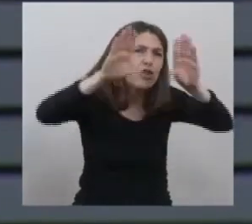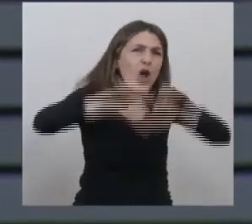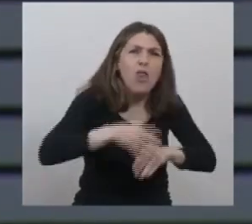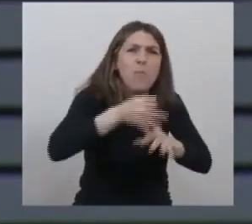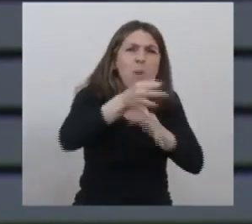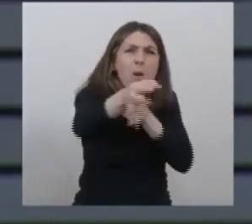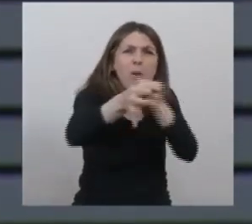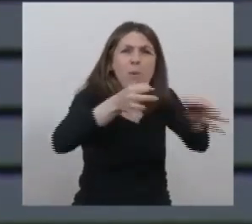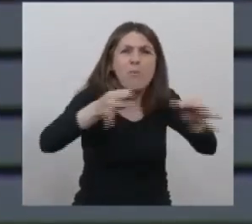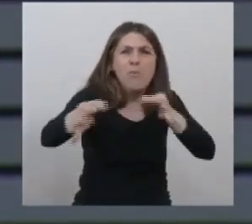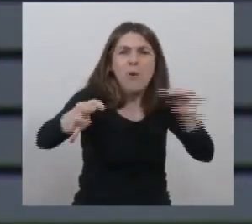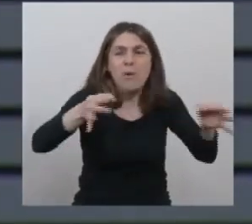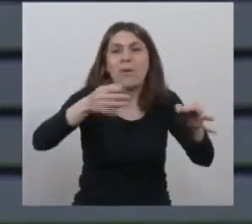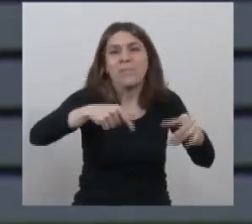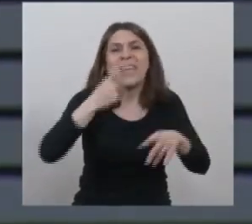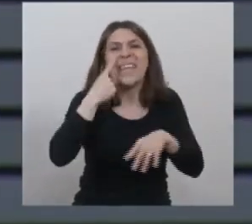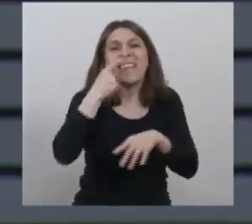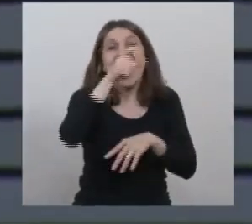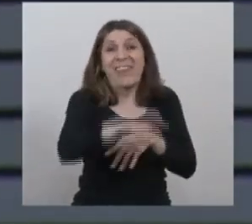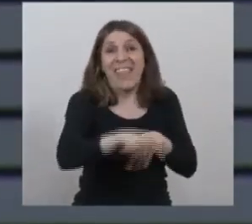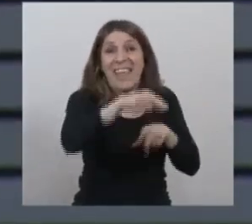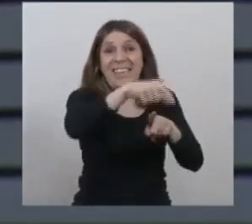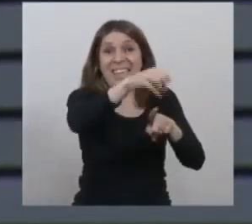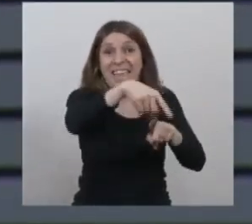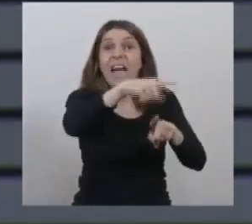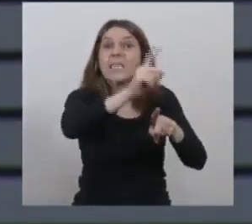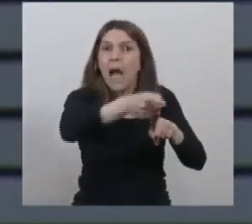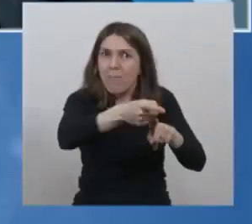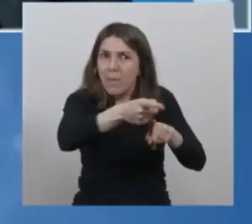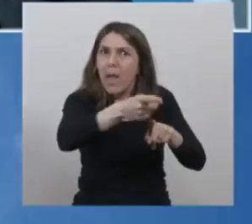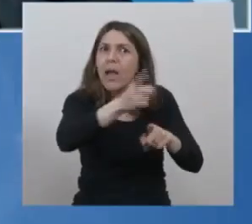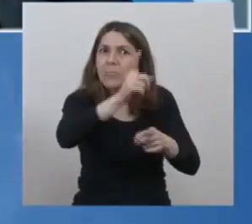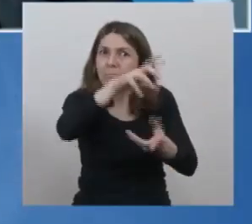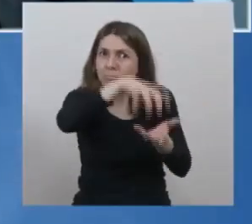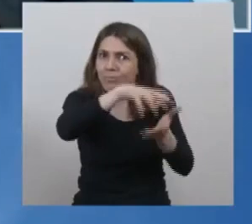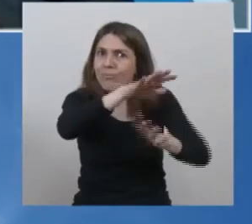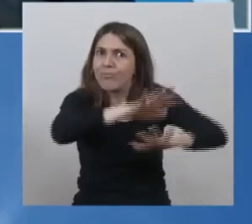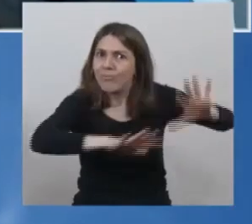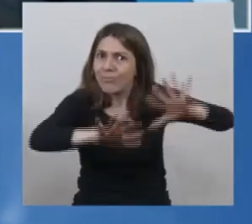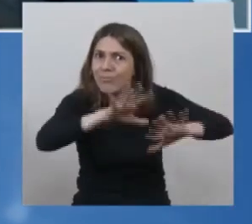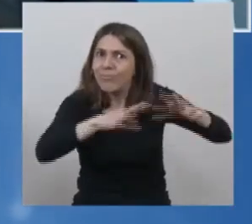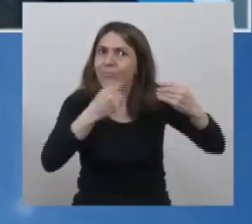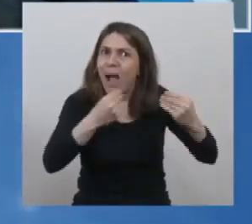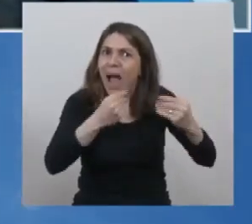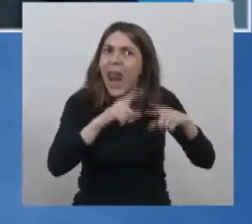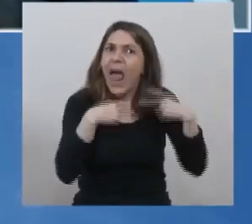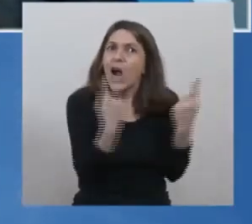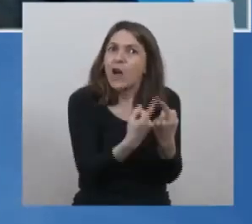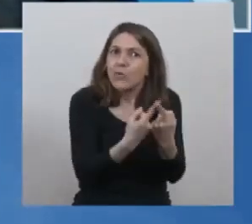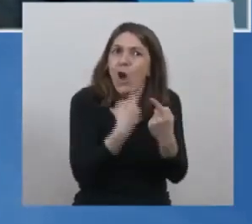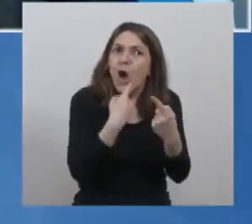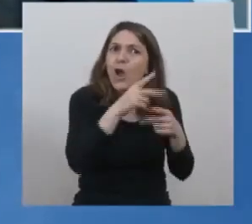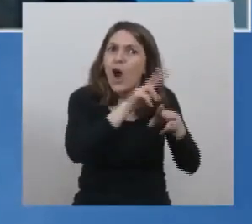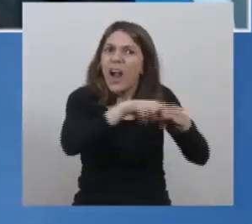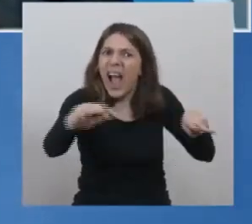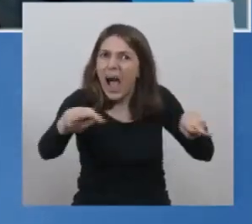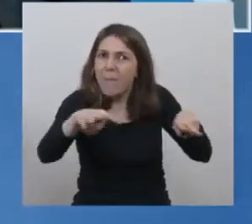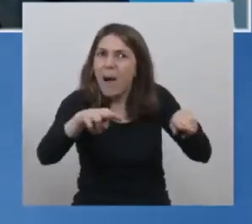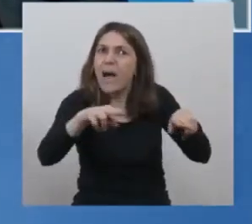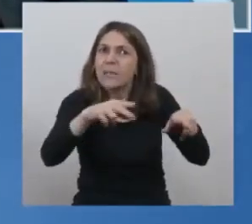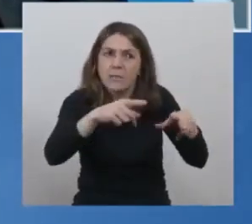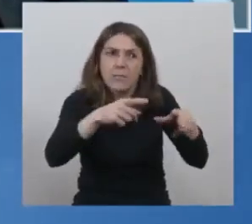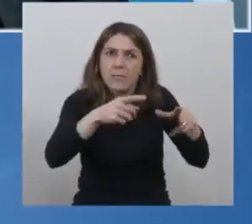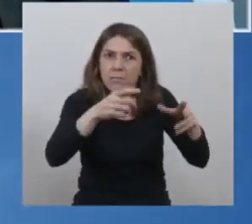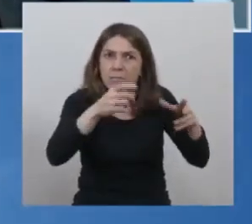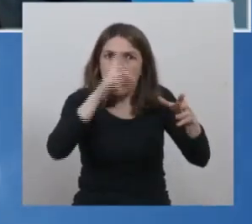Allí está el Intendente. Allí también hicimos obras para que tengan los consultorios, las camas necesarias